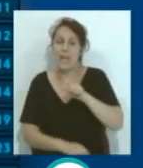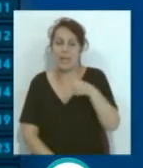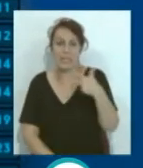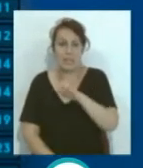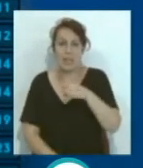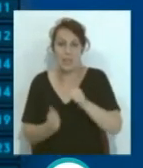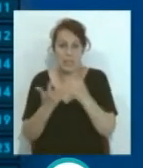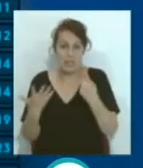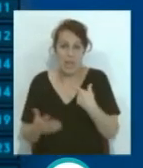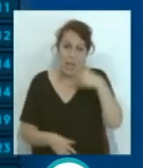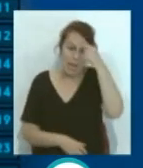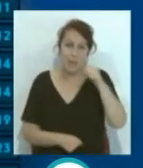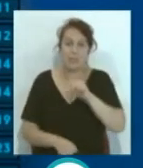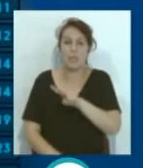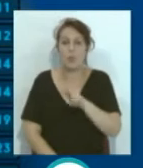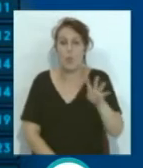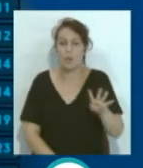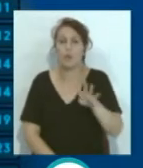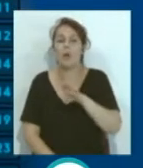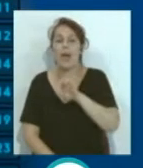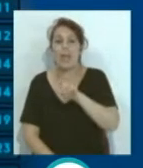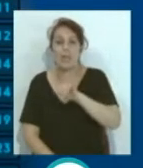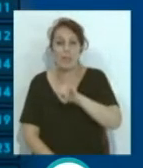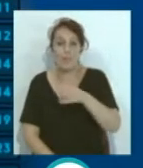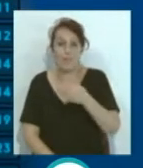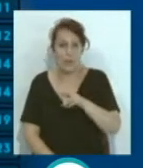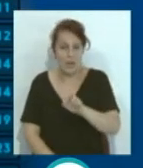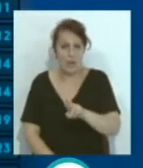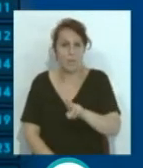con 26... ...Deportivo a la vez con 24... ...y Eibar con 23...